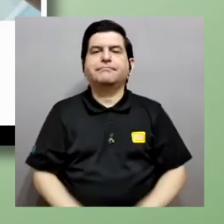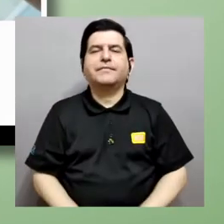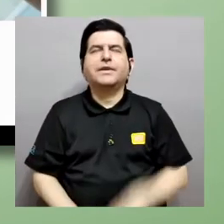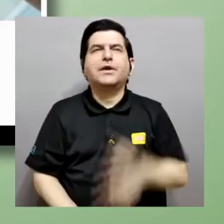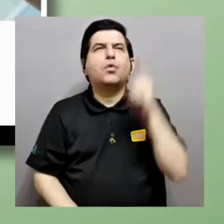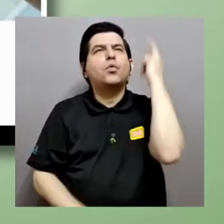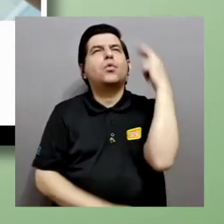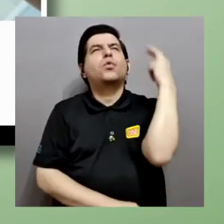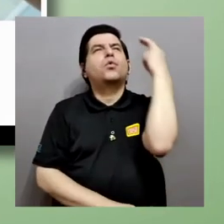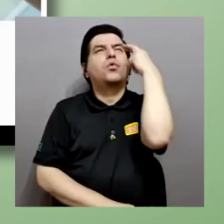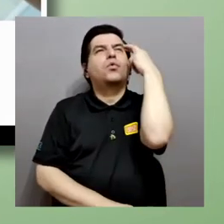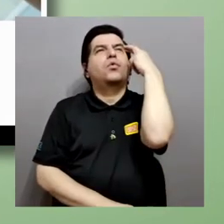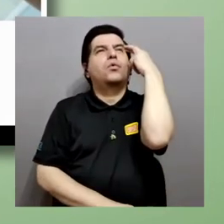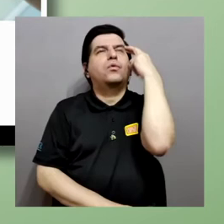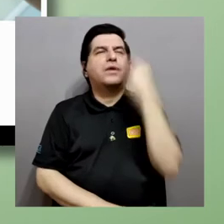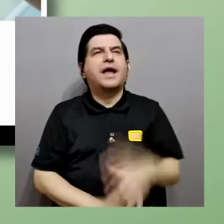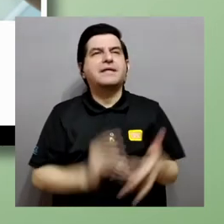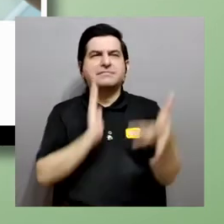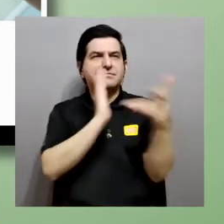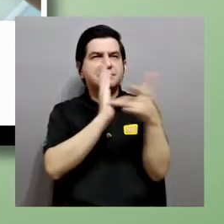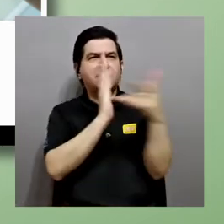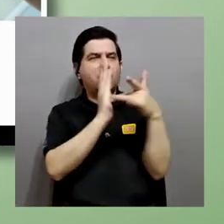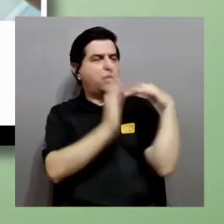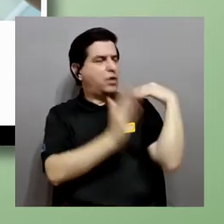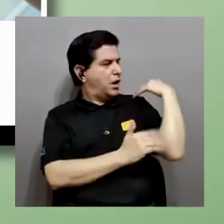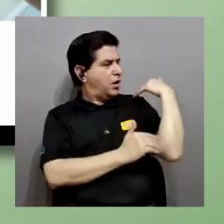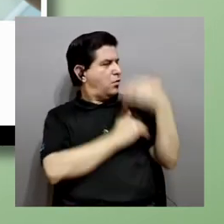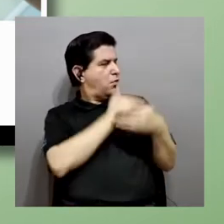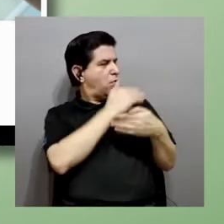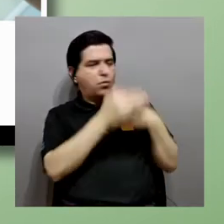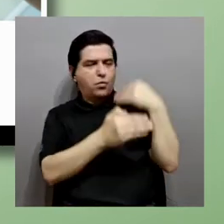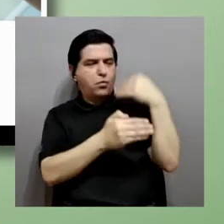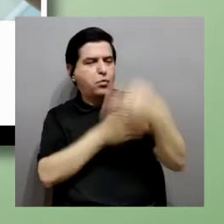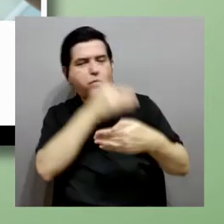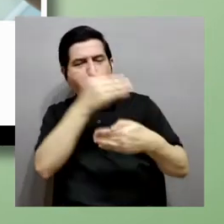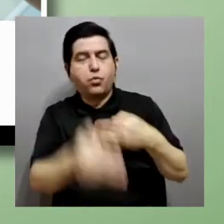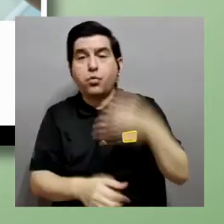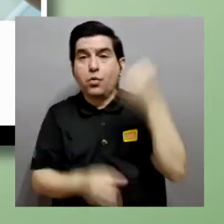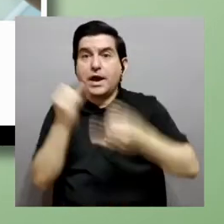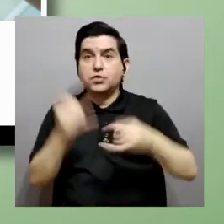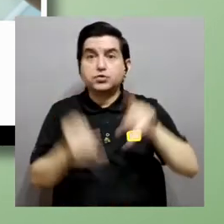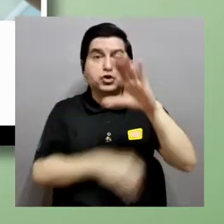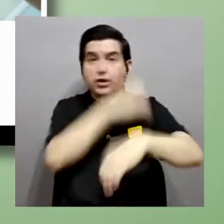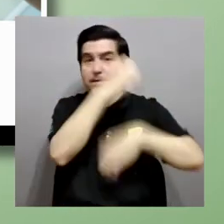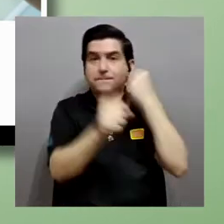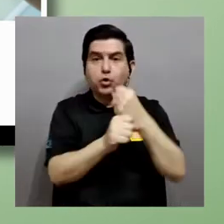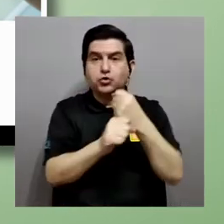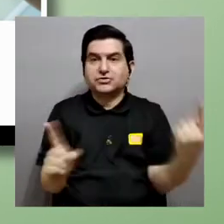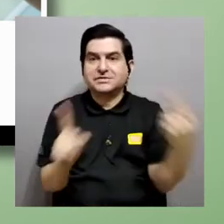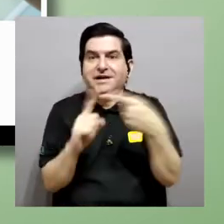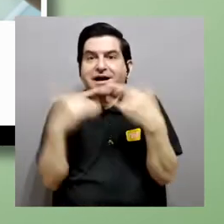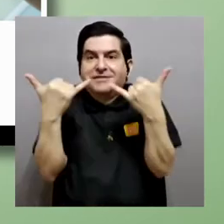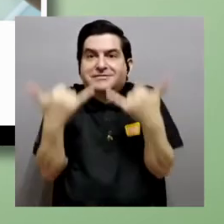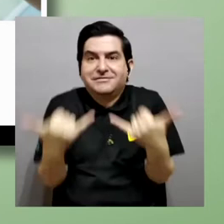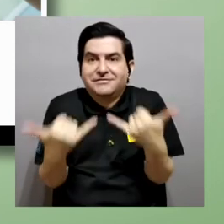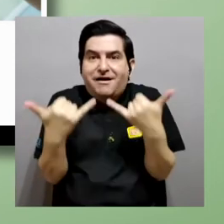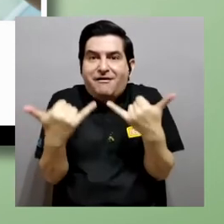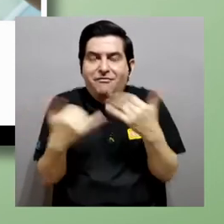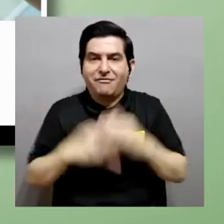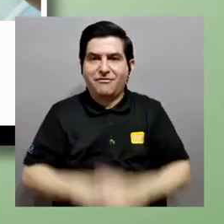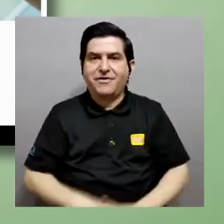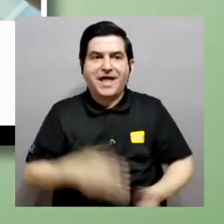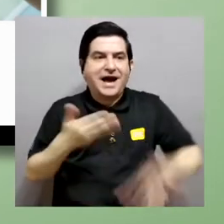con una reflexión sobre cómo la tecnología ha evolucionado durante el último siglo al punto que tenemos